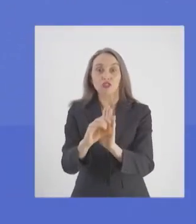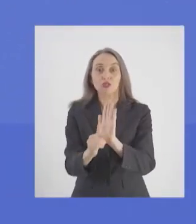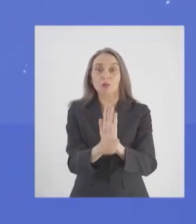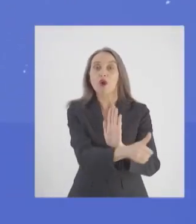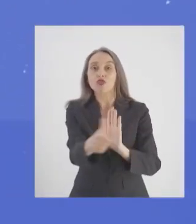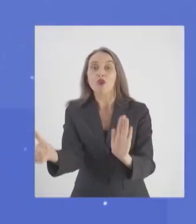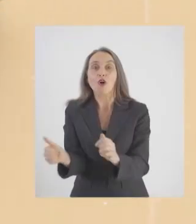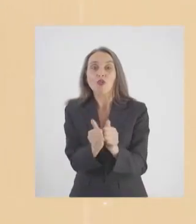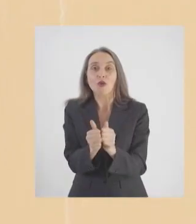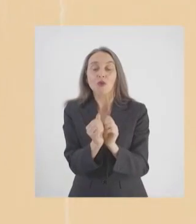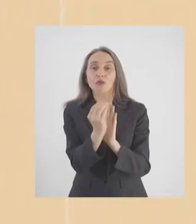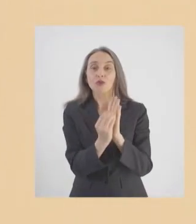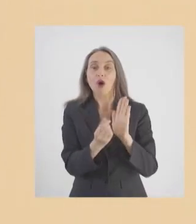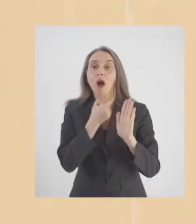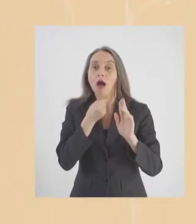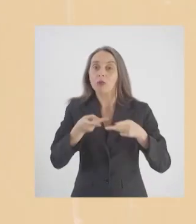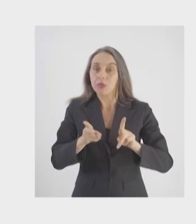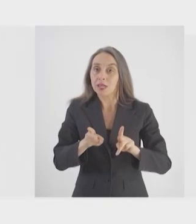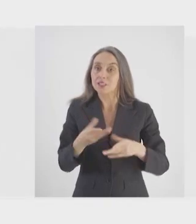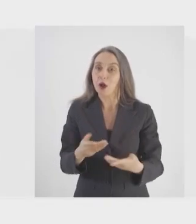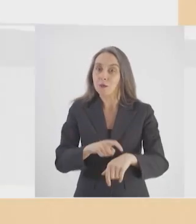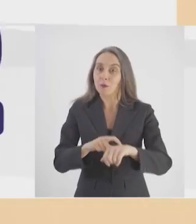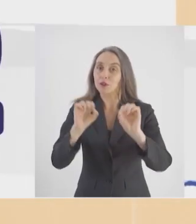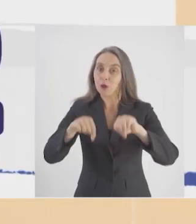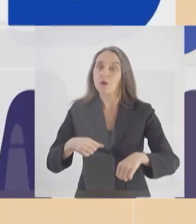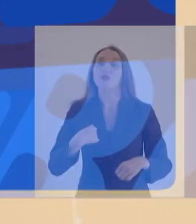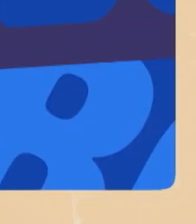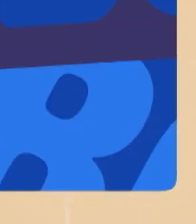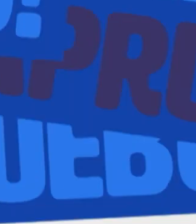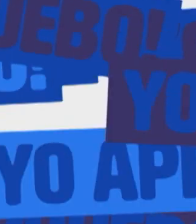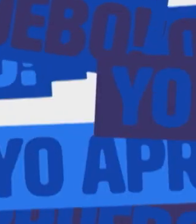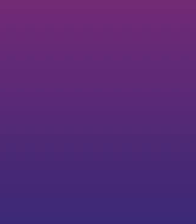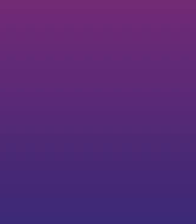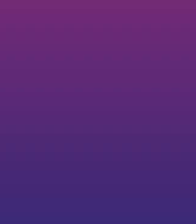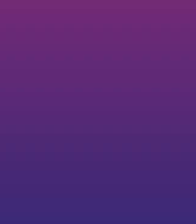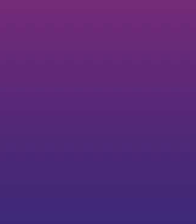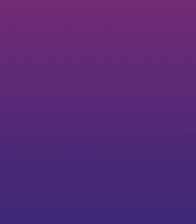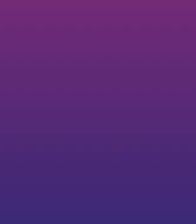una Constitución que sí garantice nuestros derechos. Es tiempo de aprobar.